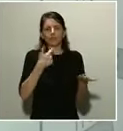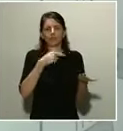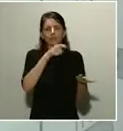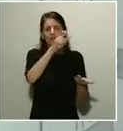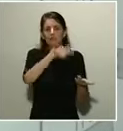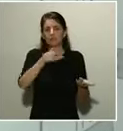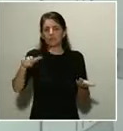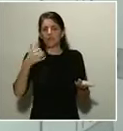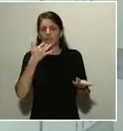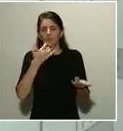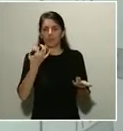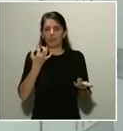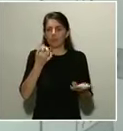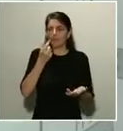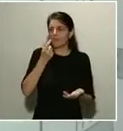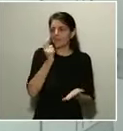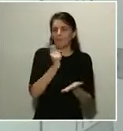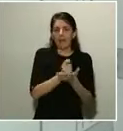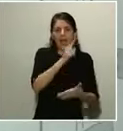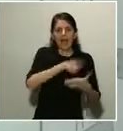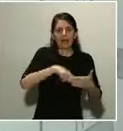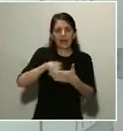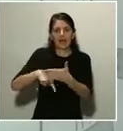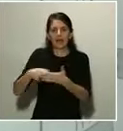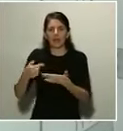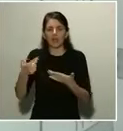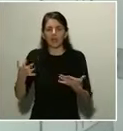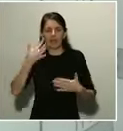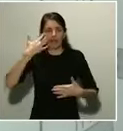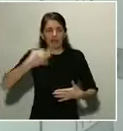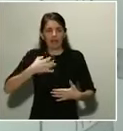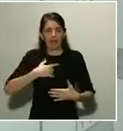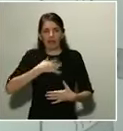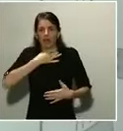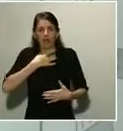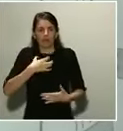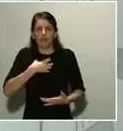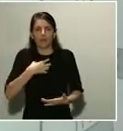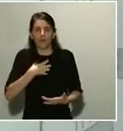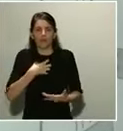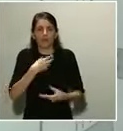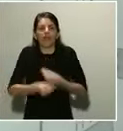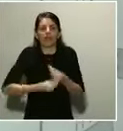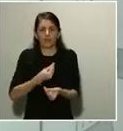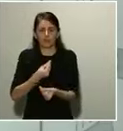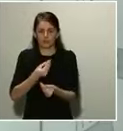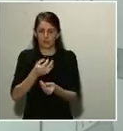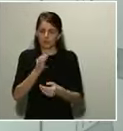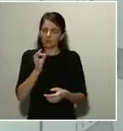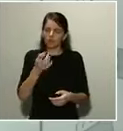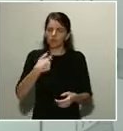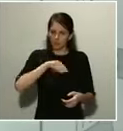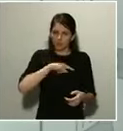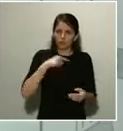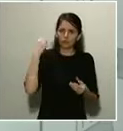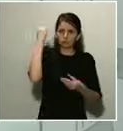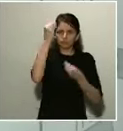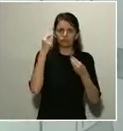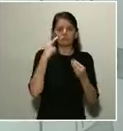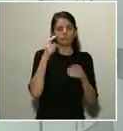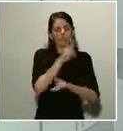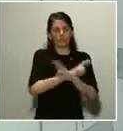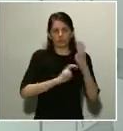no están en condiciones de hacerlo. Ahora mismo estamos debatiendo las alternativas. El